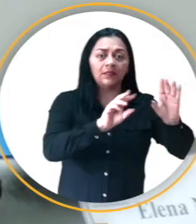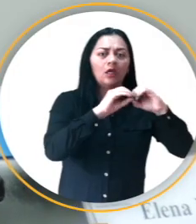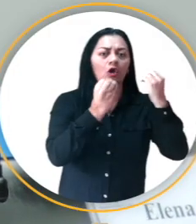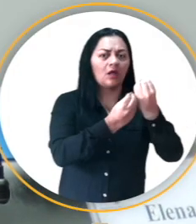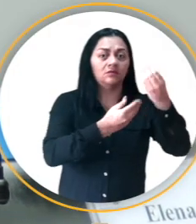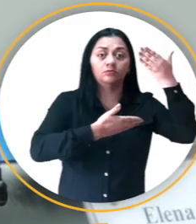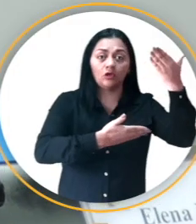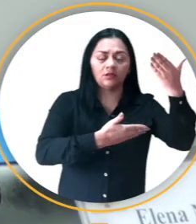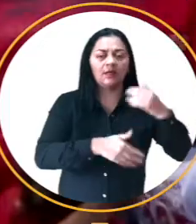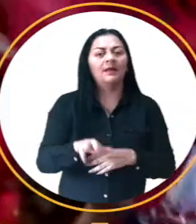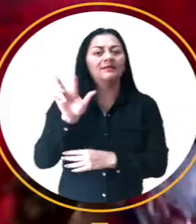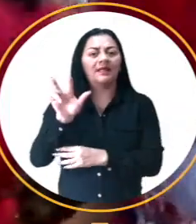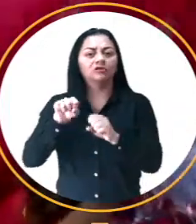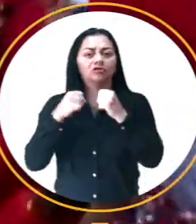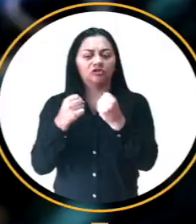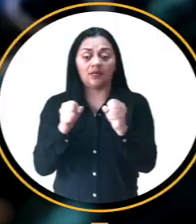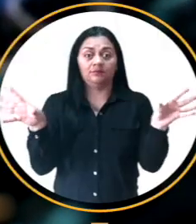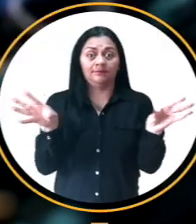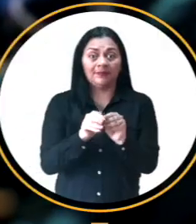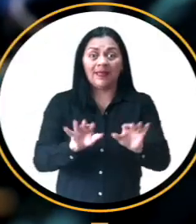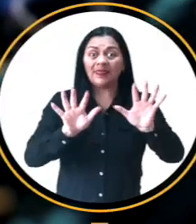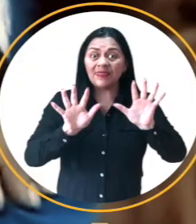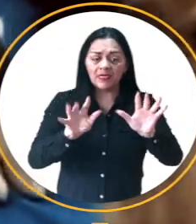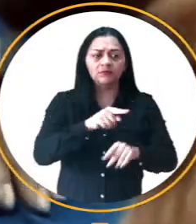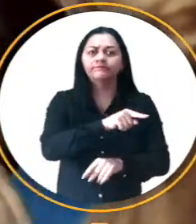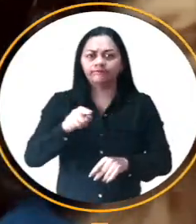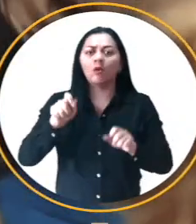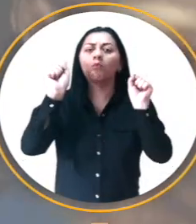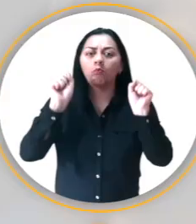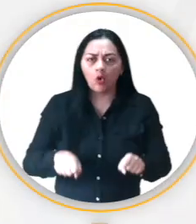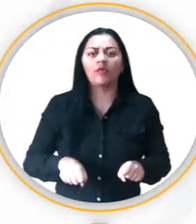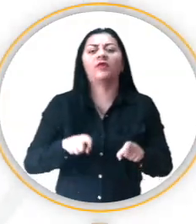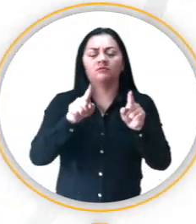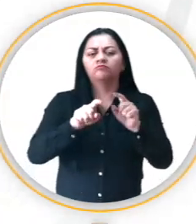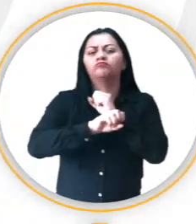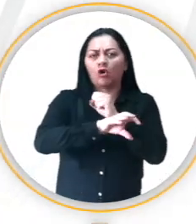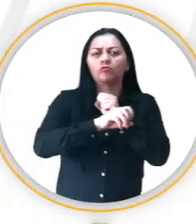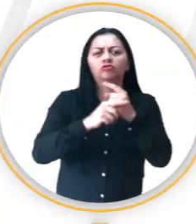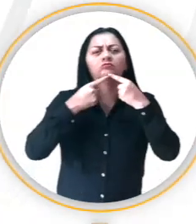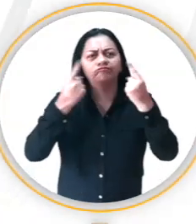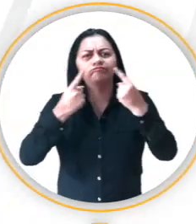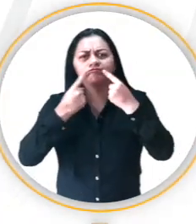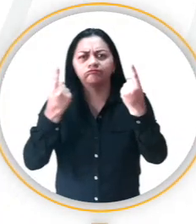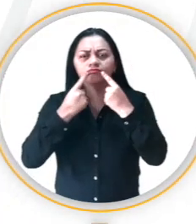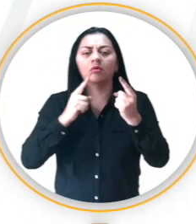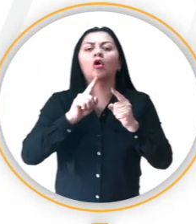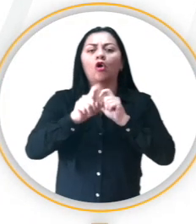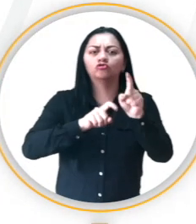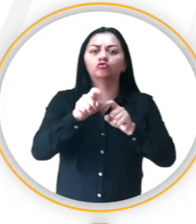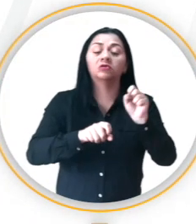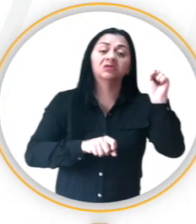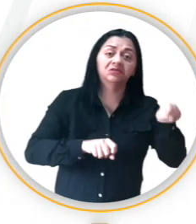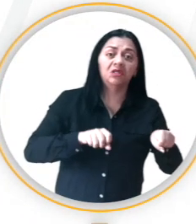y tres sociales. Durante este periodo, únicamente estas organizaciones promocionarán la opción sí o no de las preguntas del